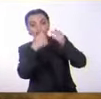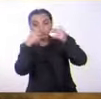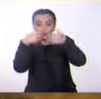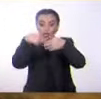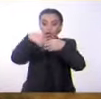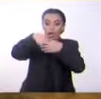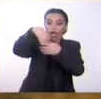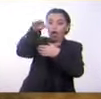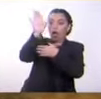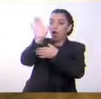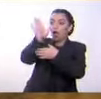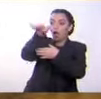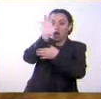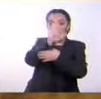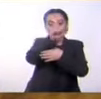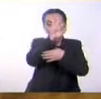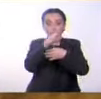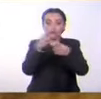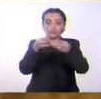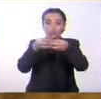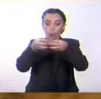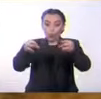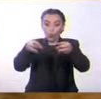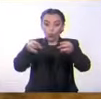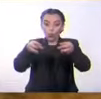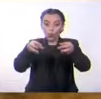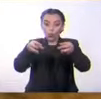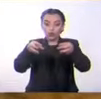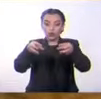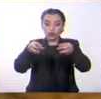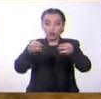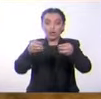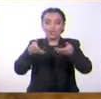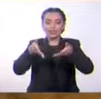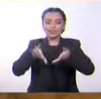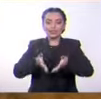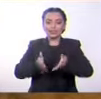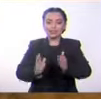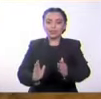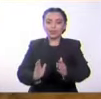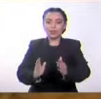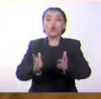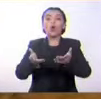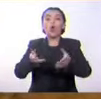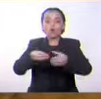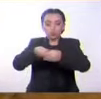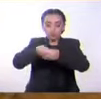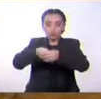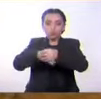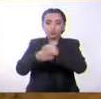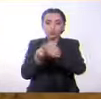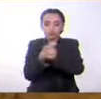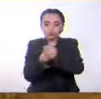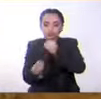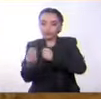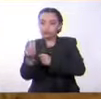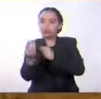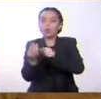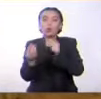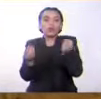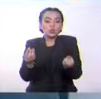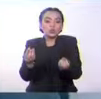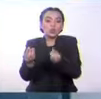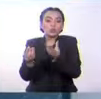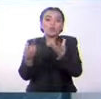o varios huevos representando el nacimiento o una nueva vida, como la pintura que observas en pantalla.